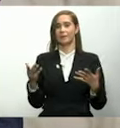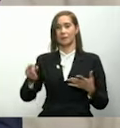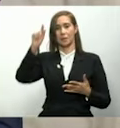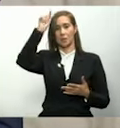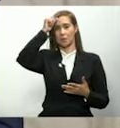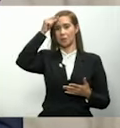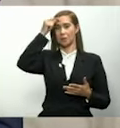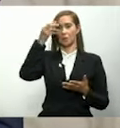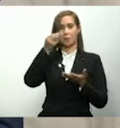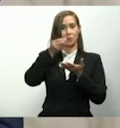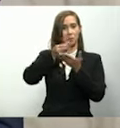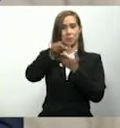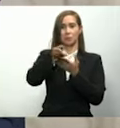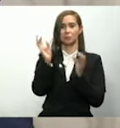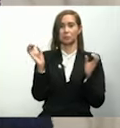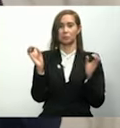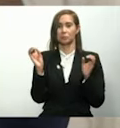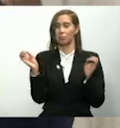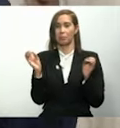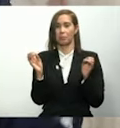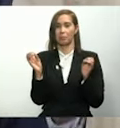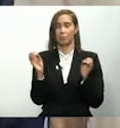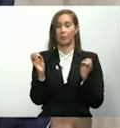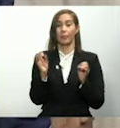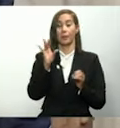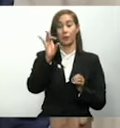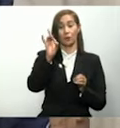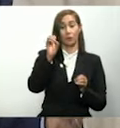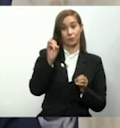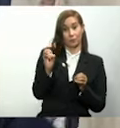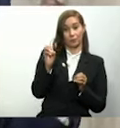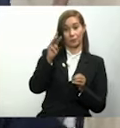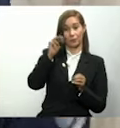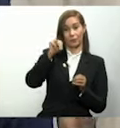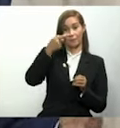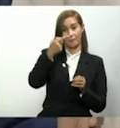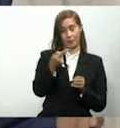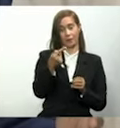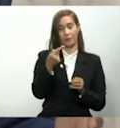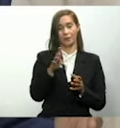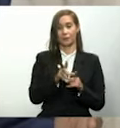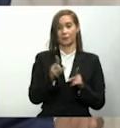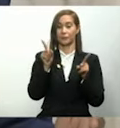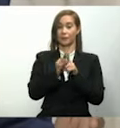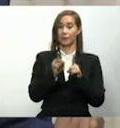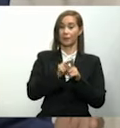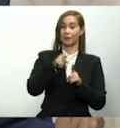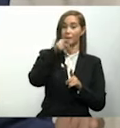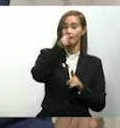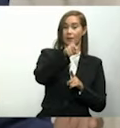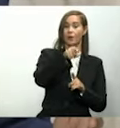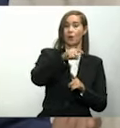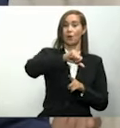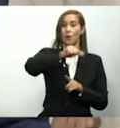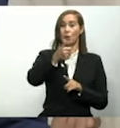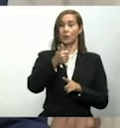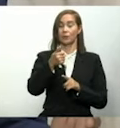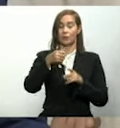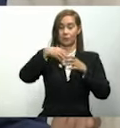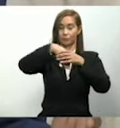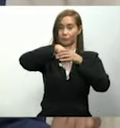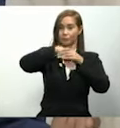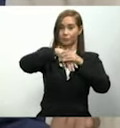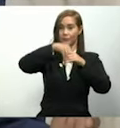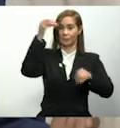centavo. Porque tanto el 800 megavatios como la terminal gasifra en manzanillo es una licitación